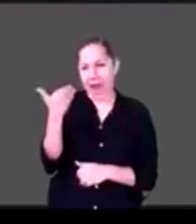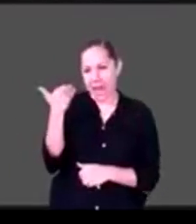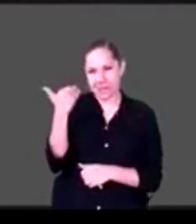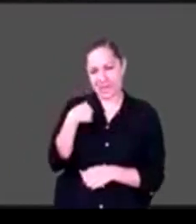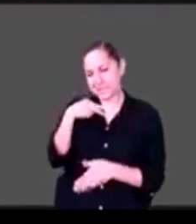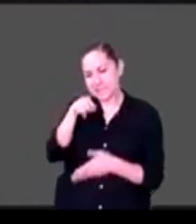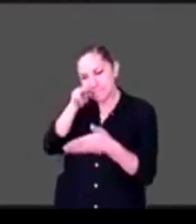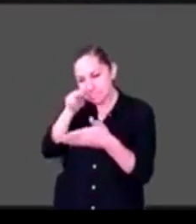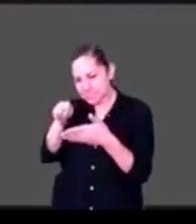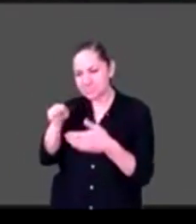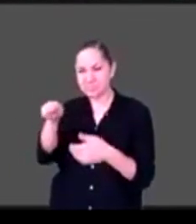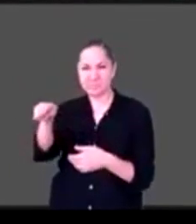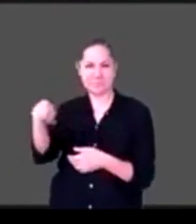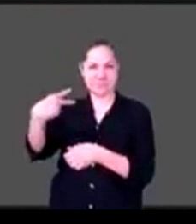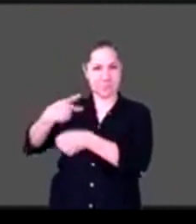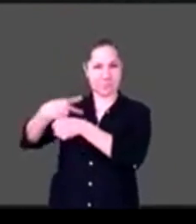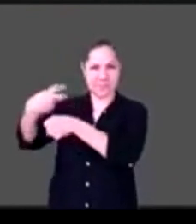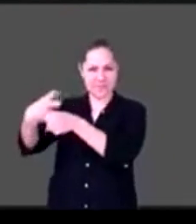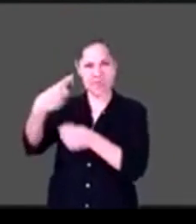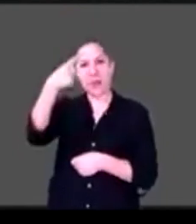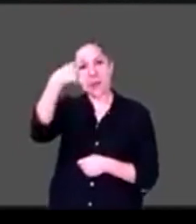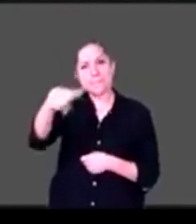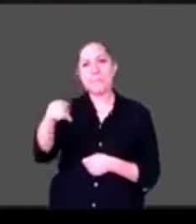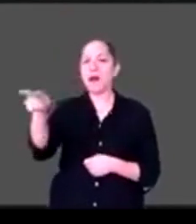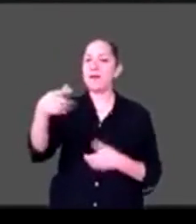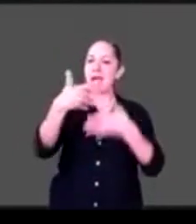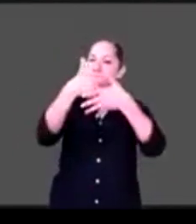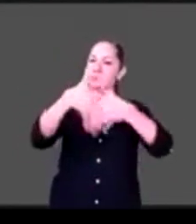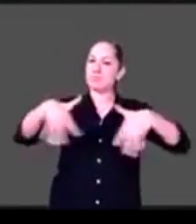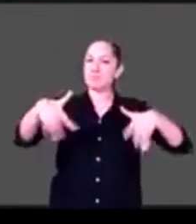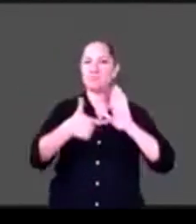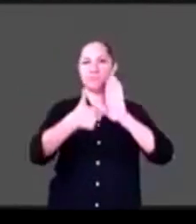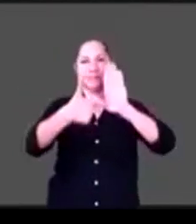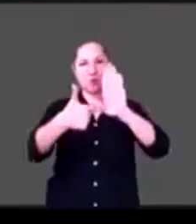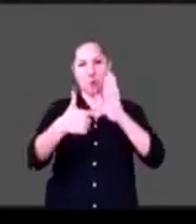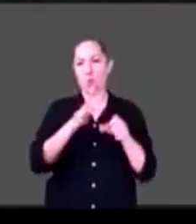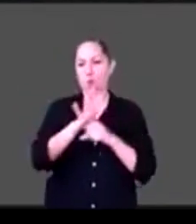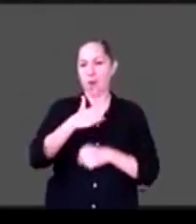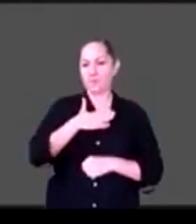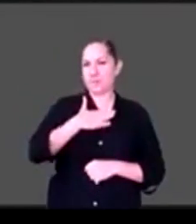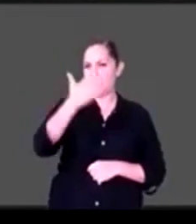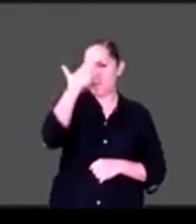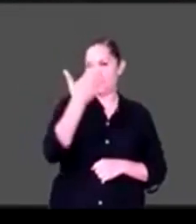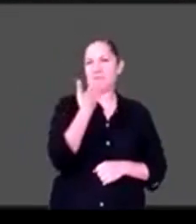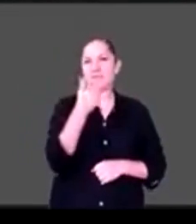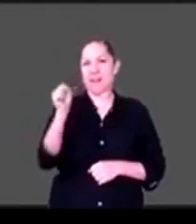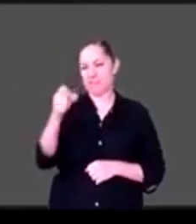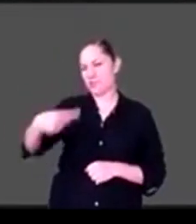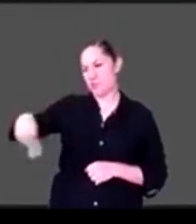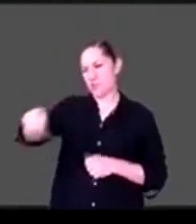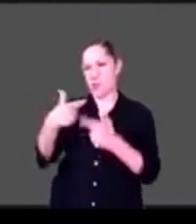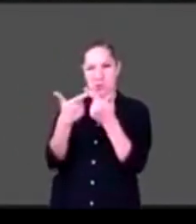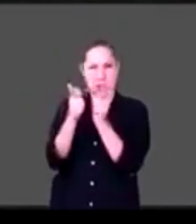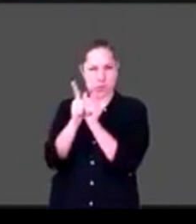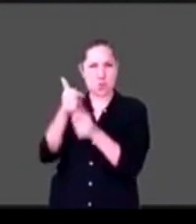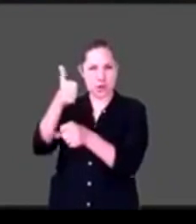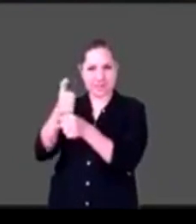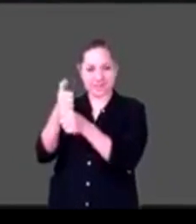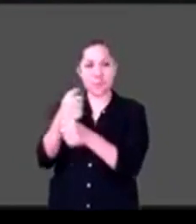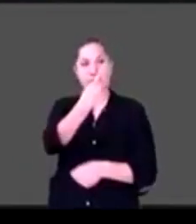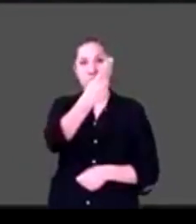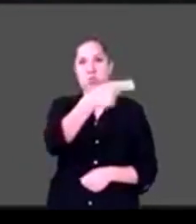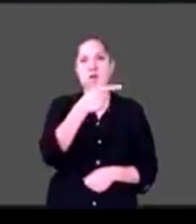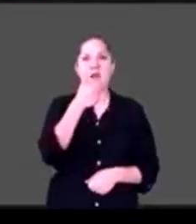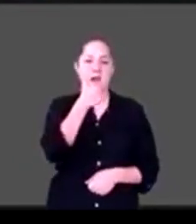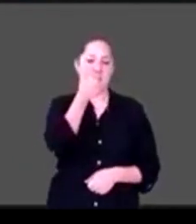de talentos que están coordinando los alumnos de sexto primario y la alumna que presentaba se llama Constanza, es una inspiración en mi